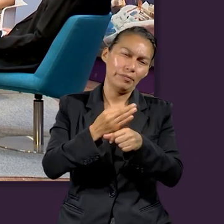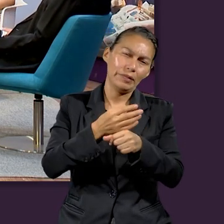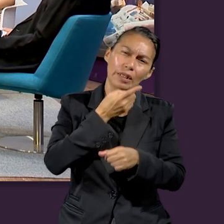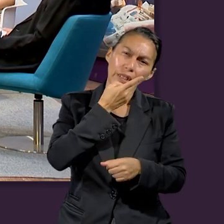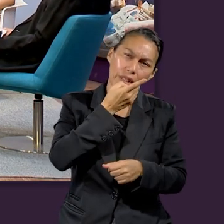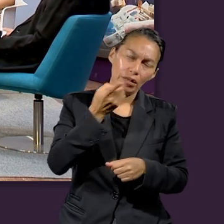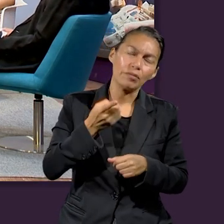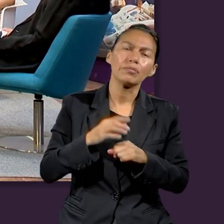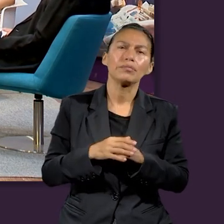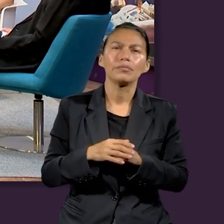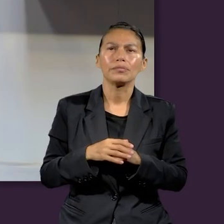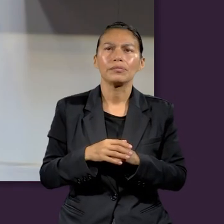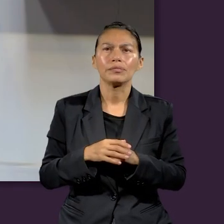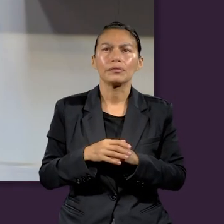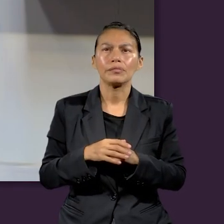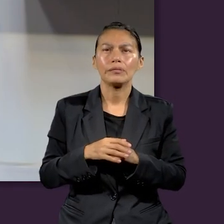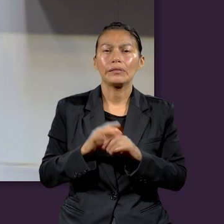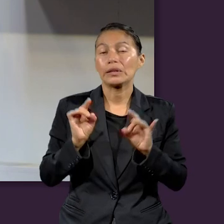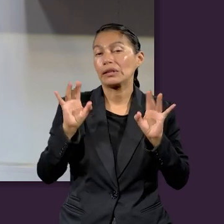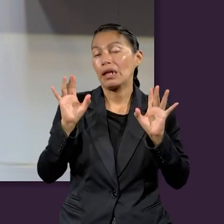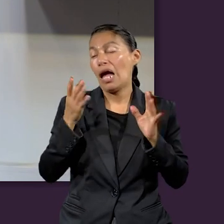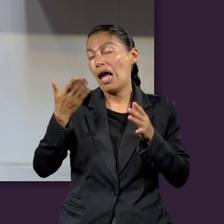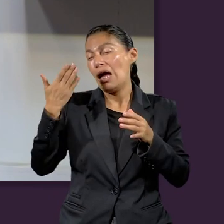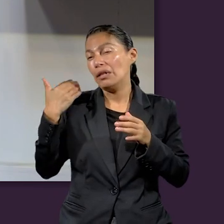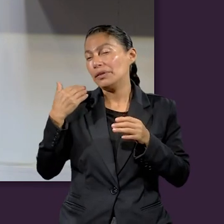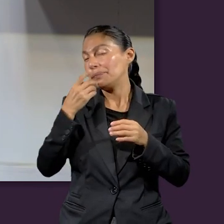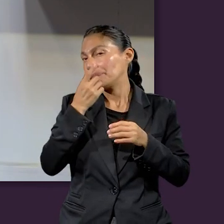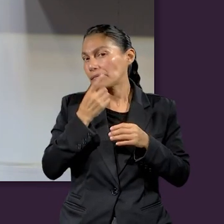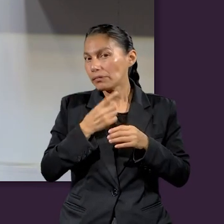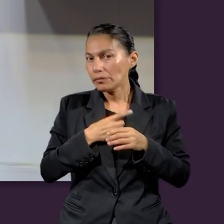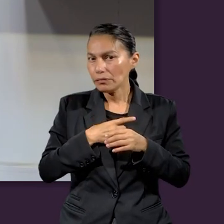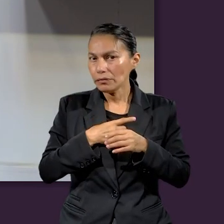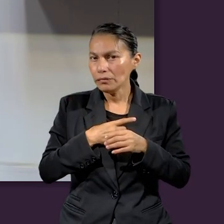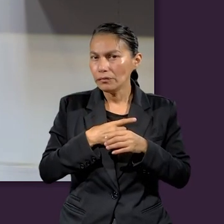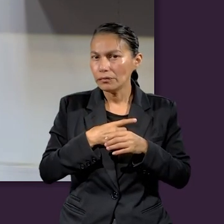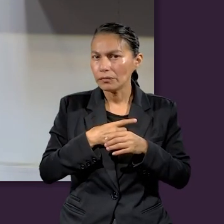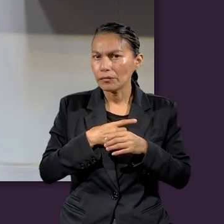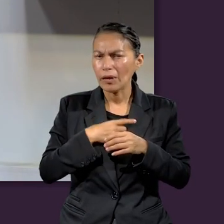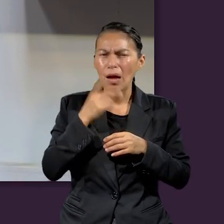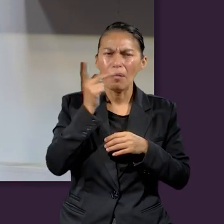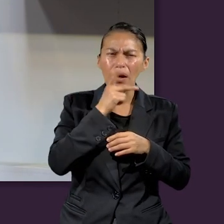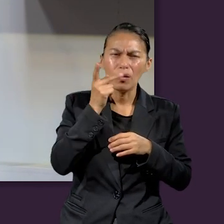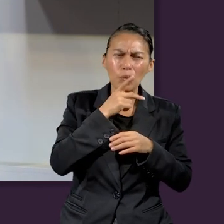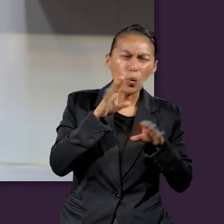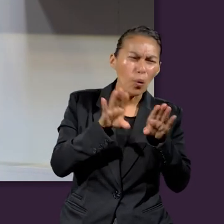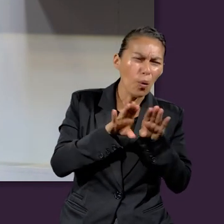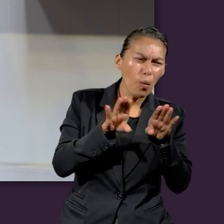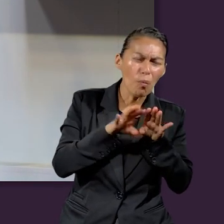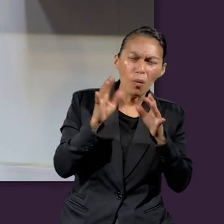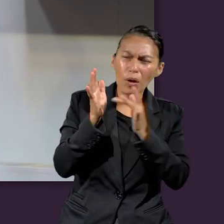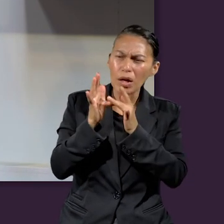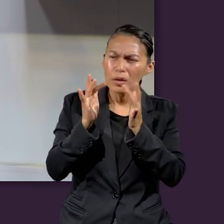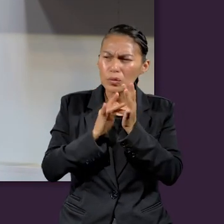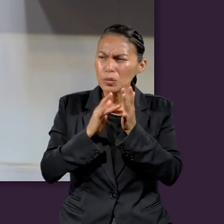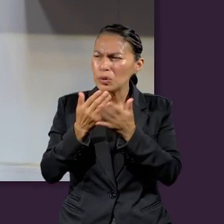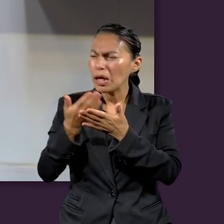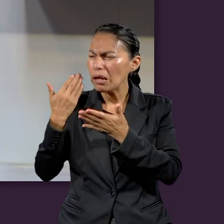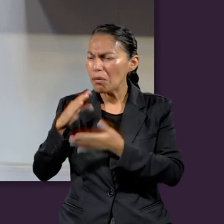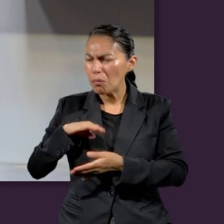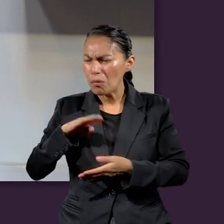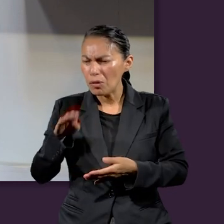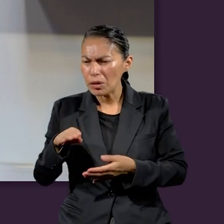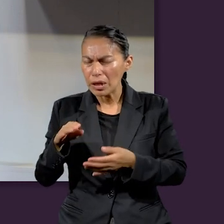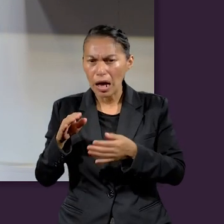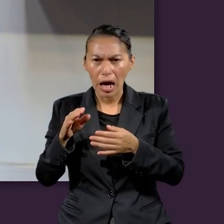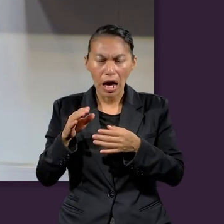alguien me decía una vez, Pastor, ¿y cómo era que antes de la muerte de Jesús pues eran perdonados los pecados